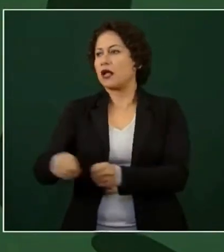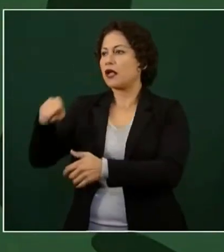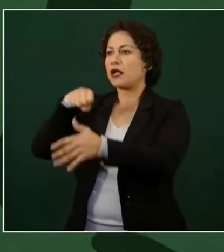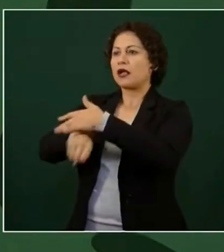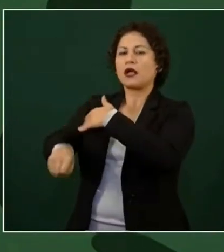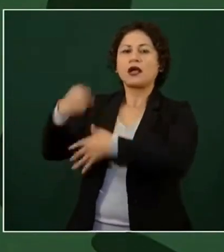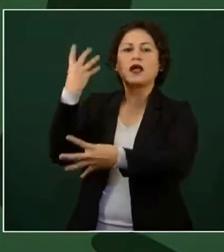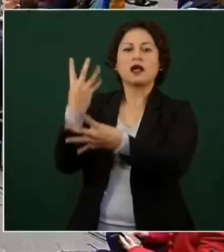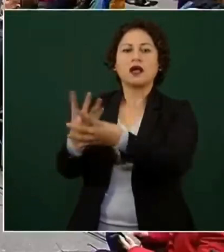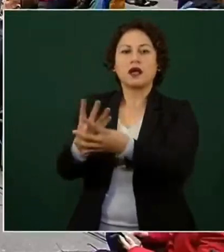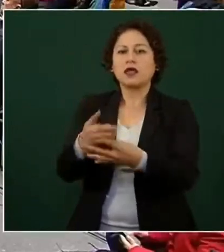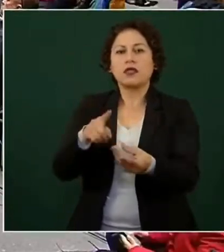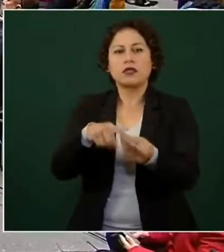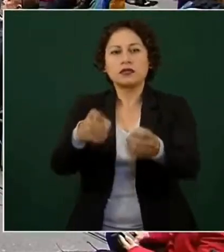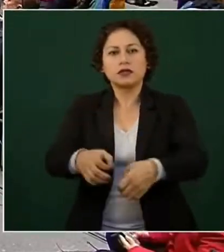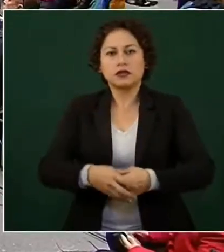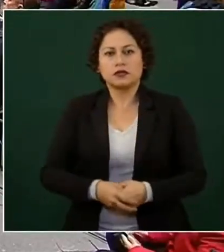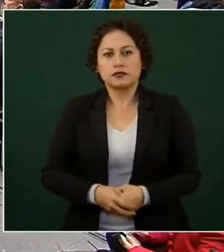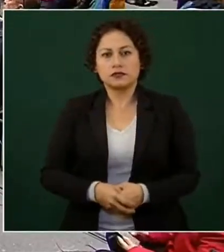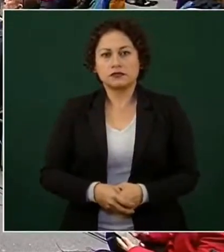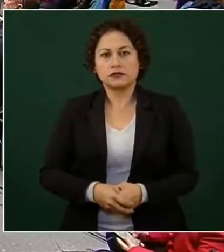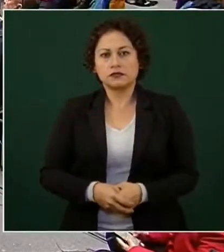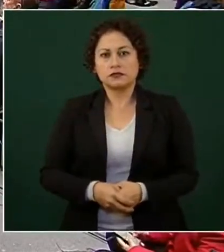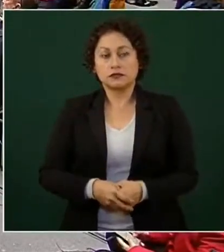¿A quién se le persigue?